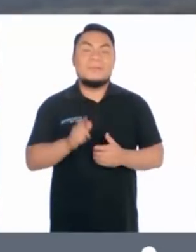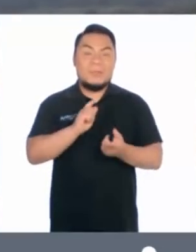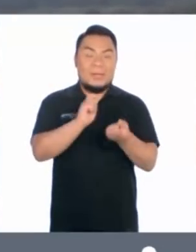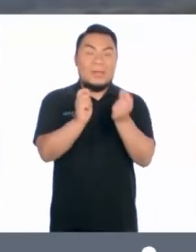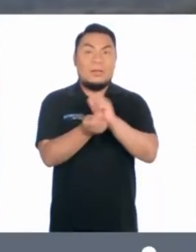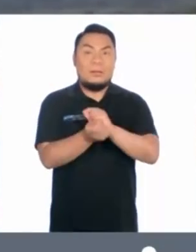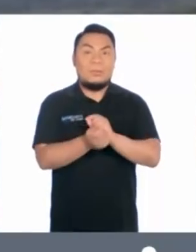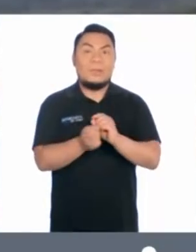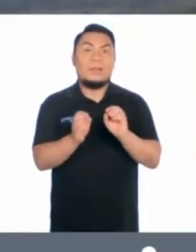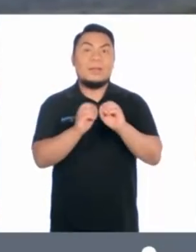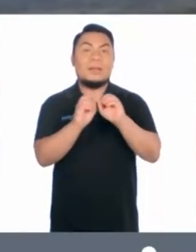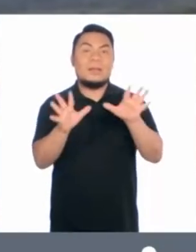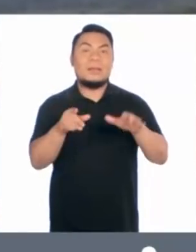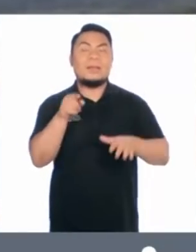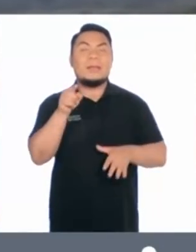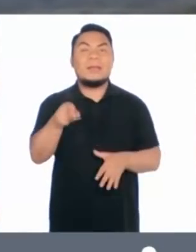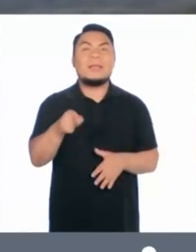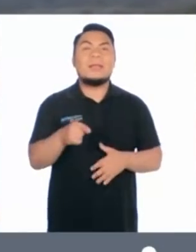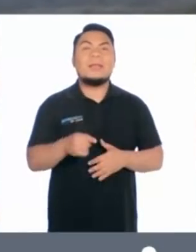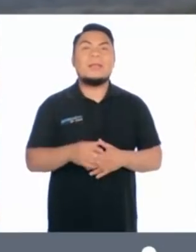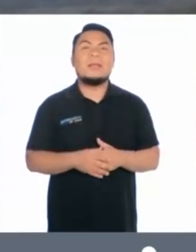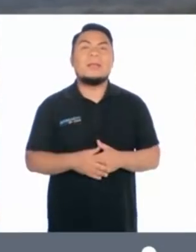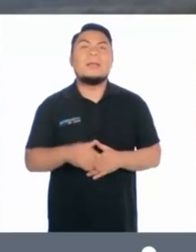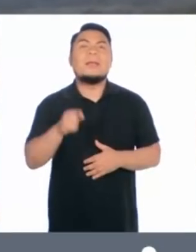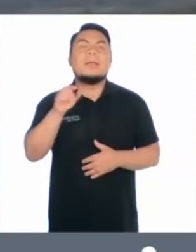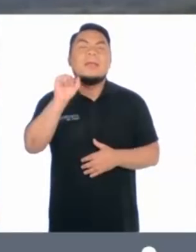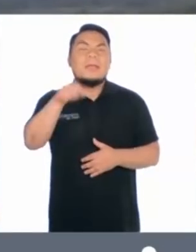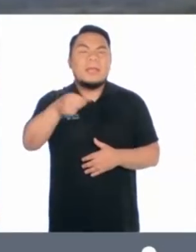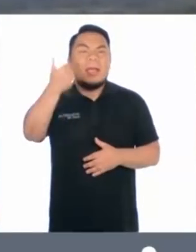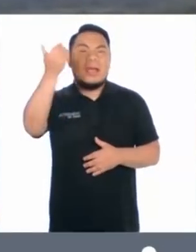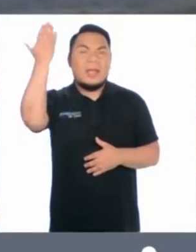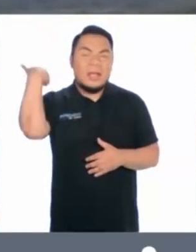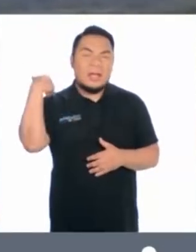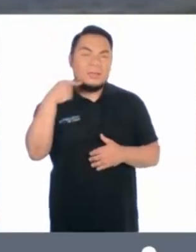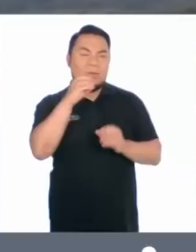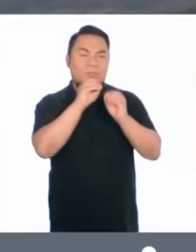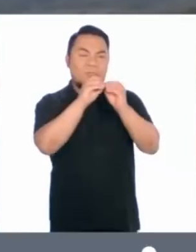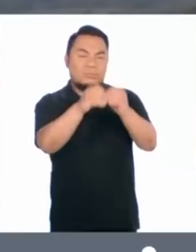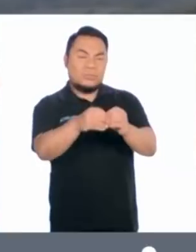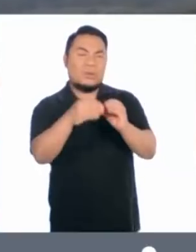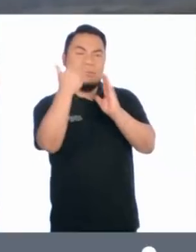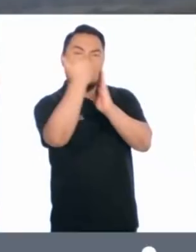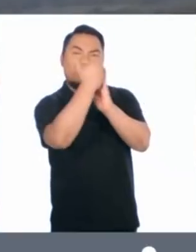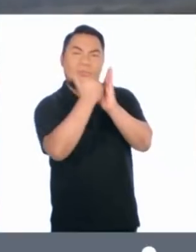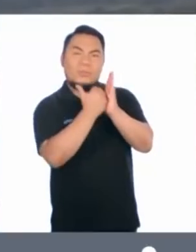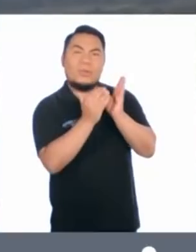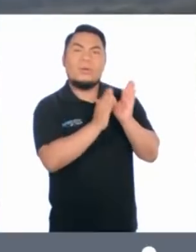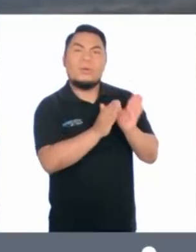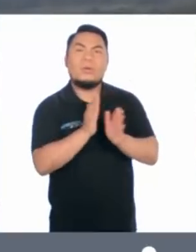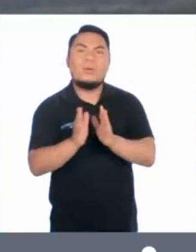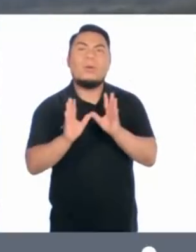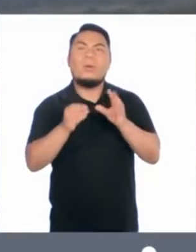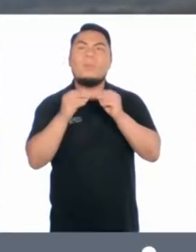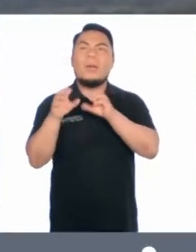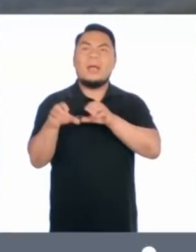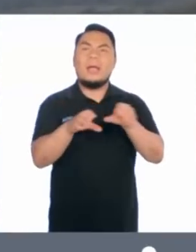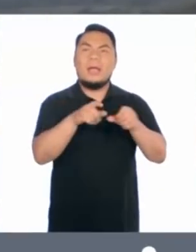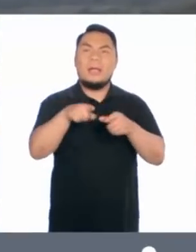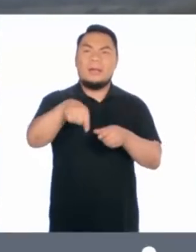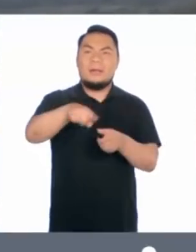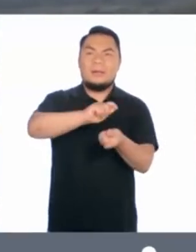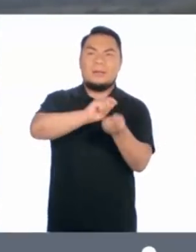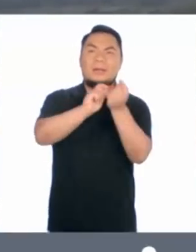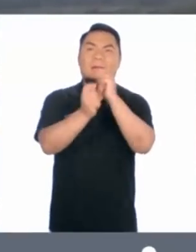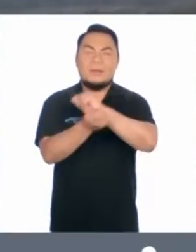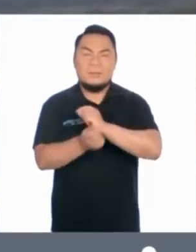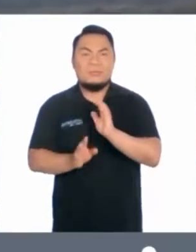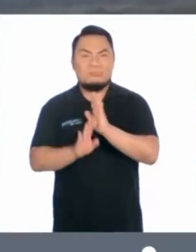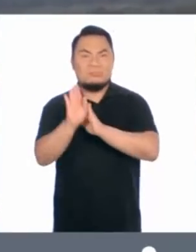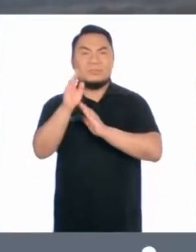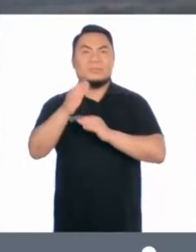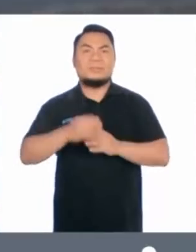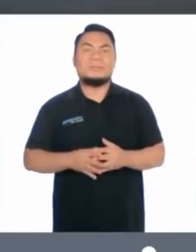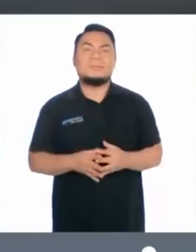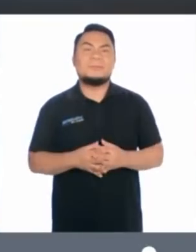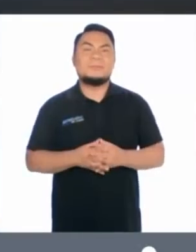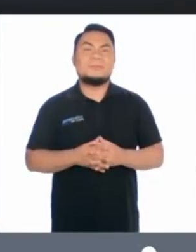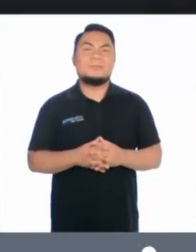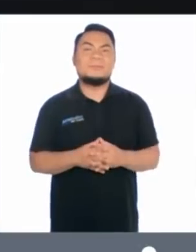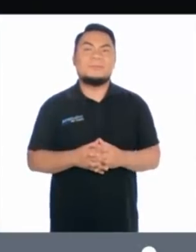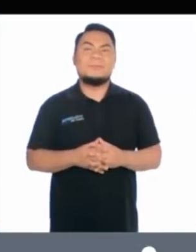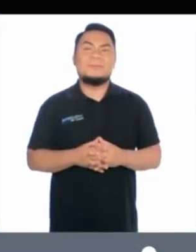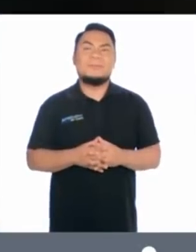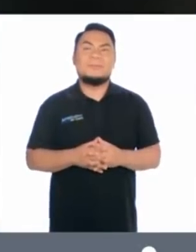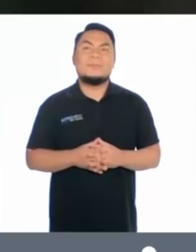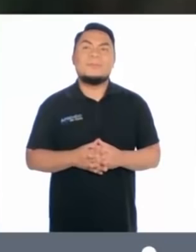Vendía llaveros, laticedos, reglas. Y la actualidad es lo que venimos y somos.